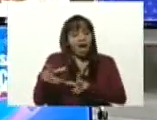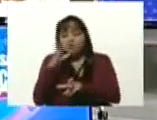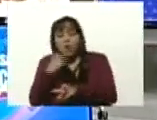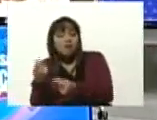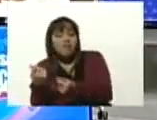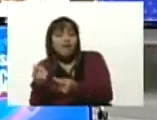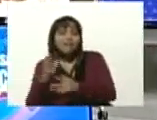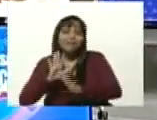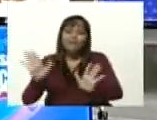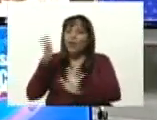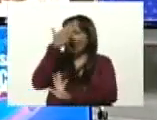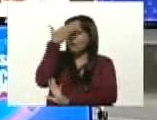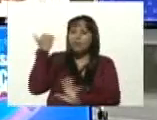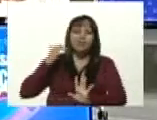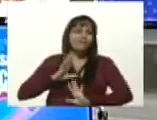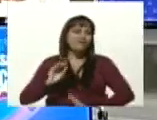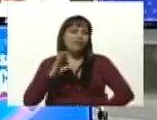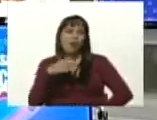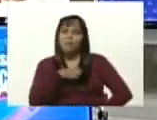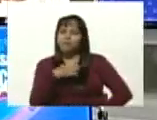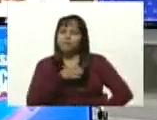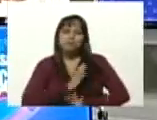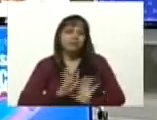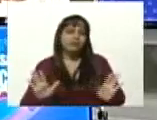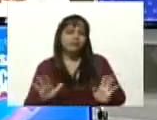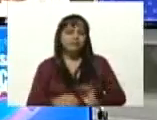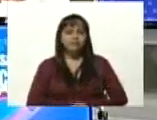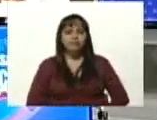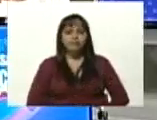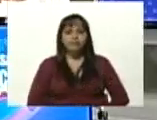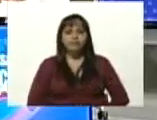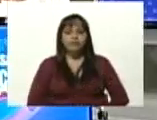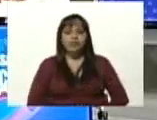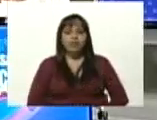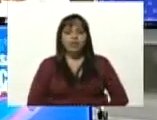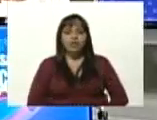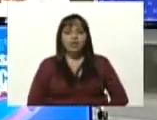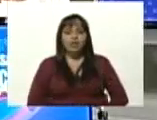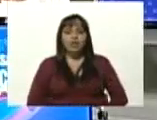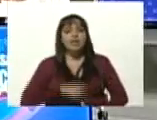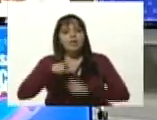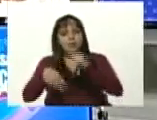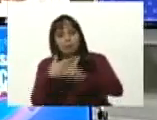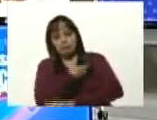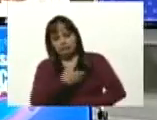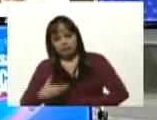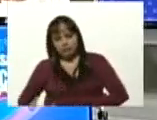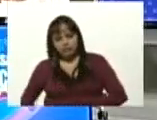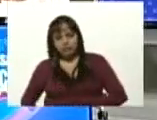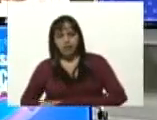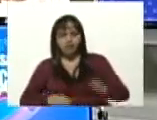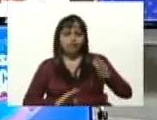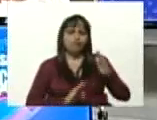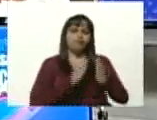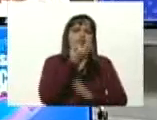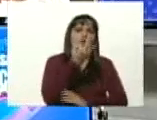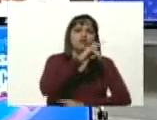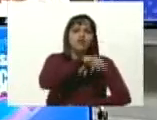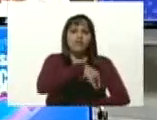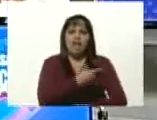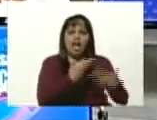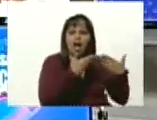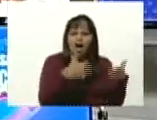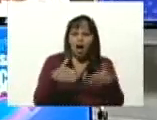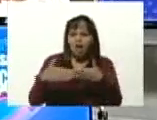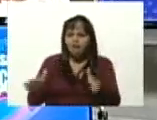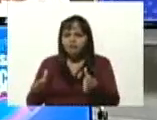educación universitaria. Y ahí, además de fundar varias universidades, además de abrir cupos en las